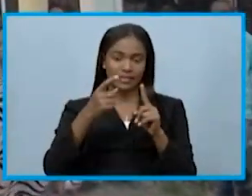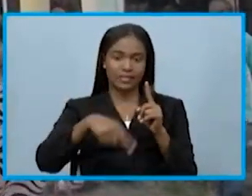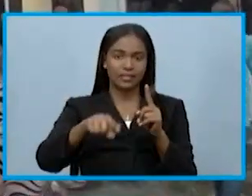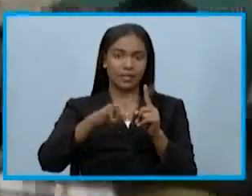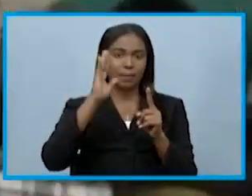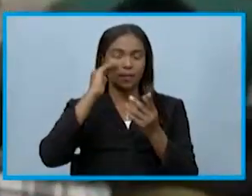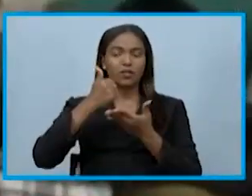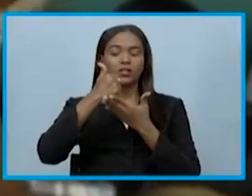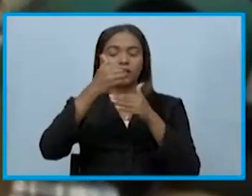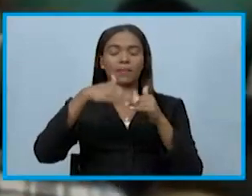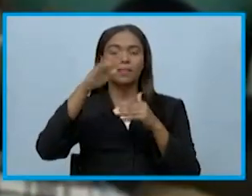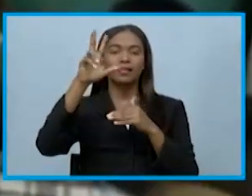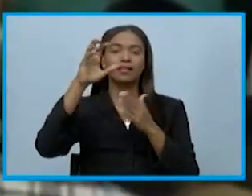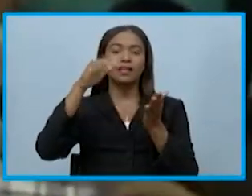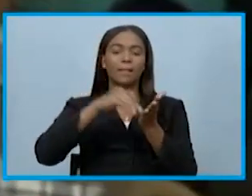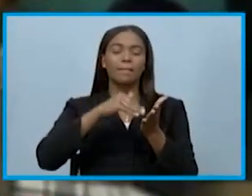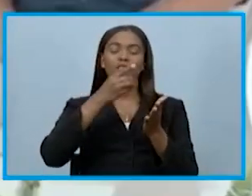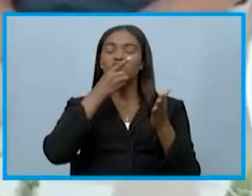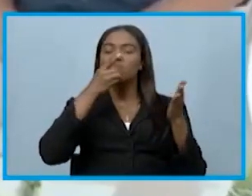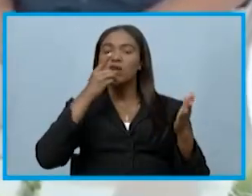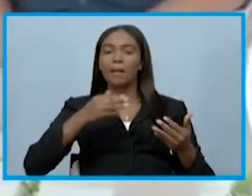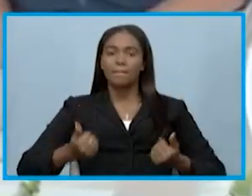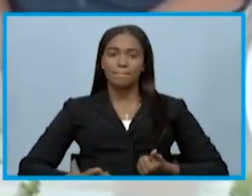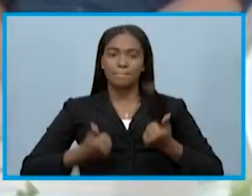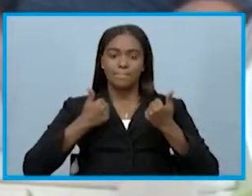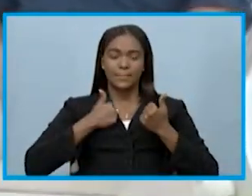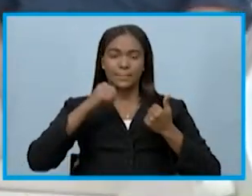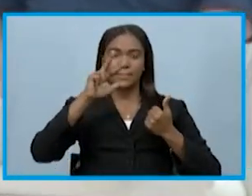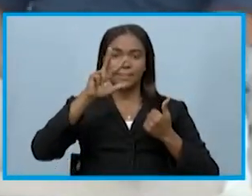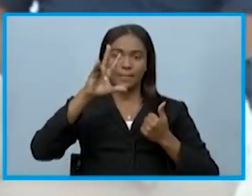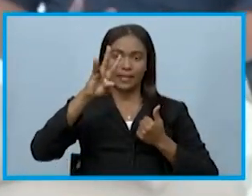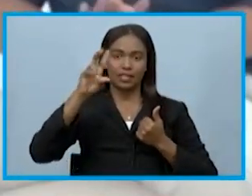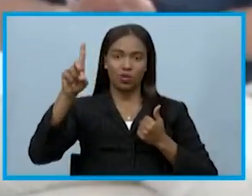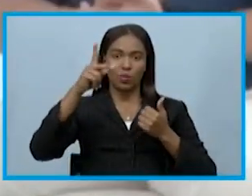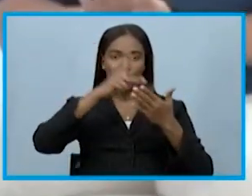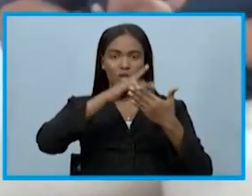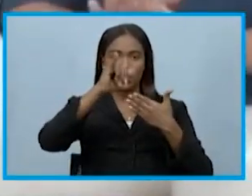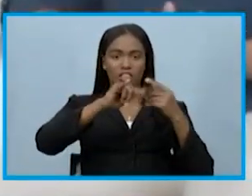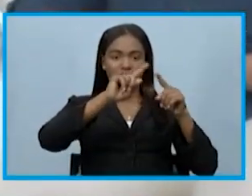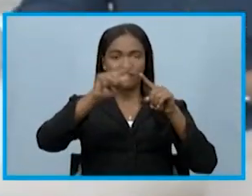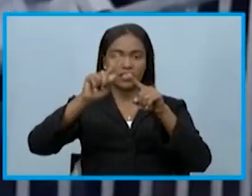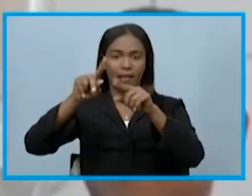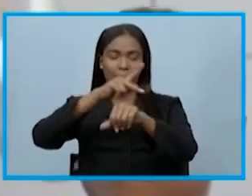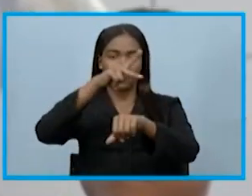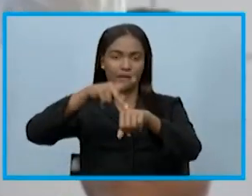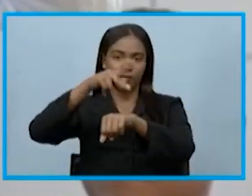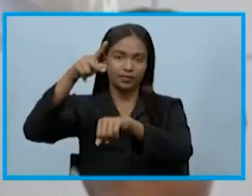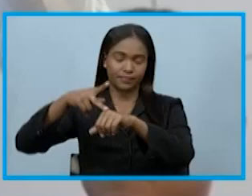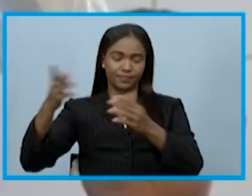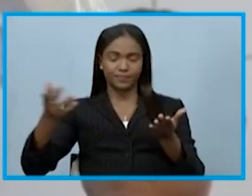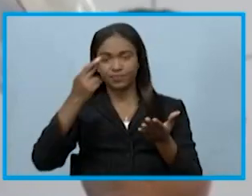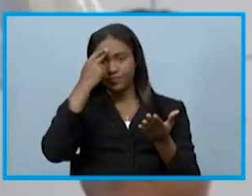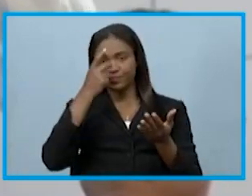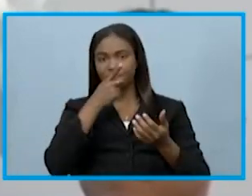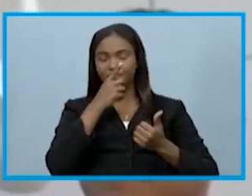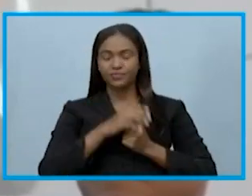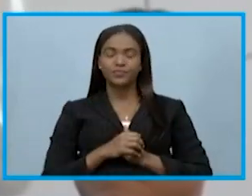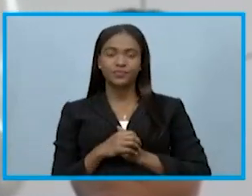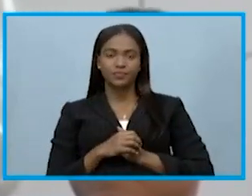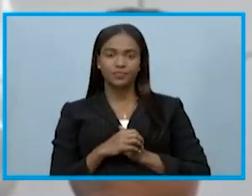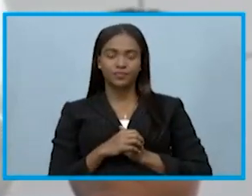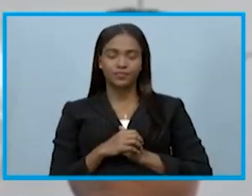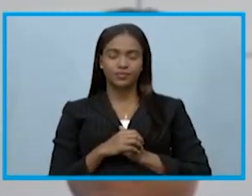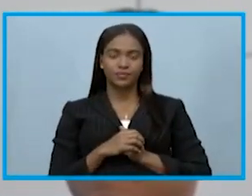beneficiarán a más de 30 mil dominicanos que habitan en 71 proyectos de diferentes provincias del país. Este Bono Saldo Mi